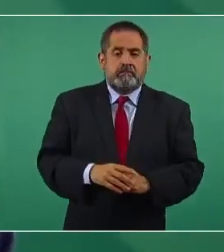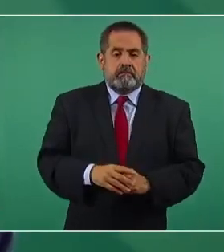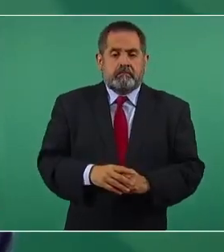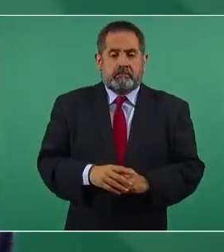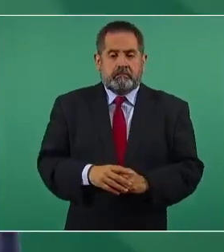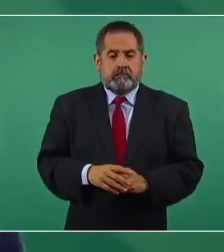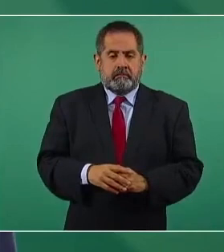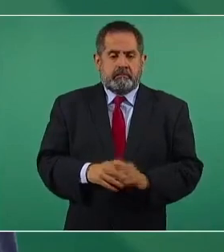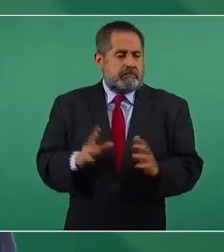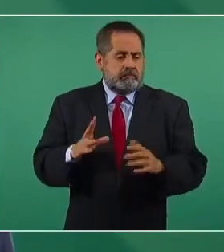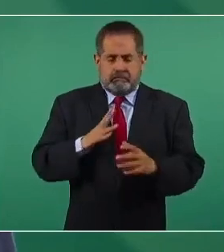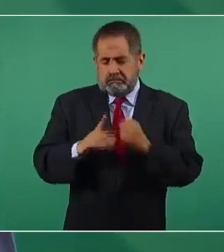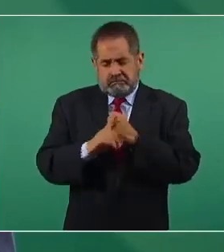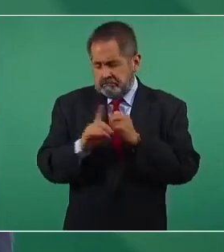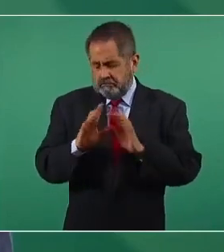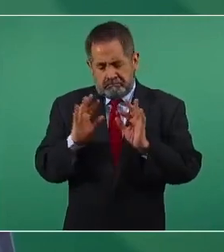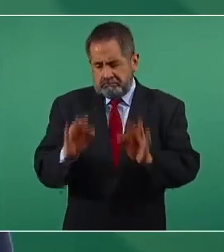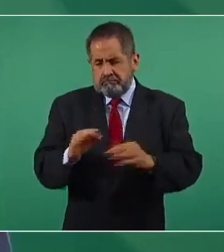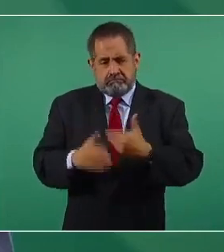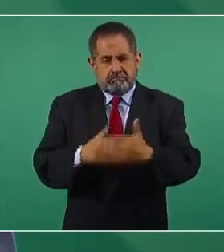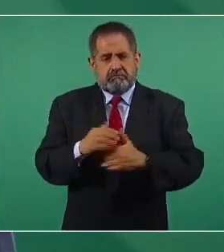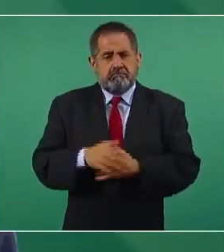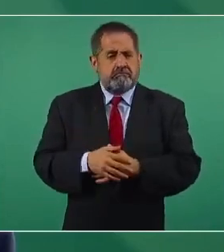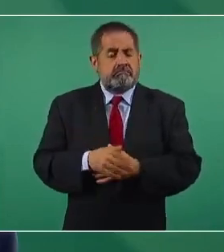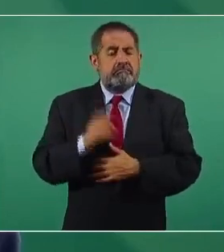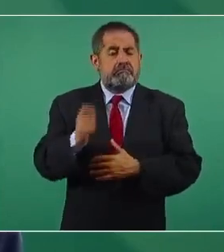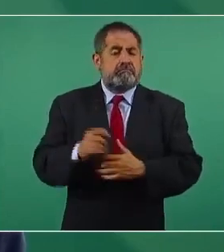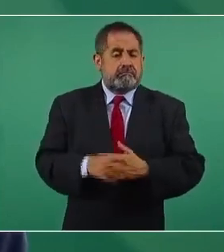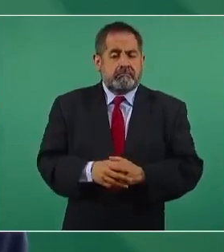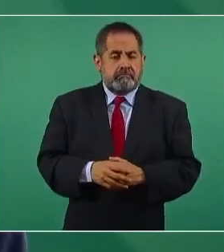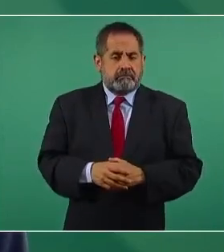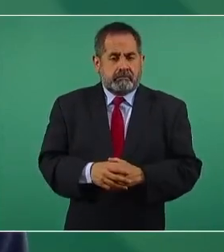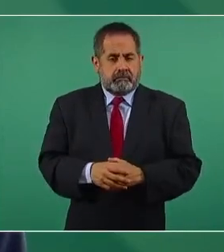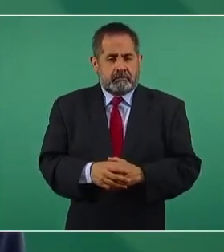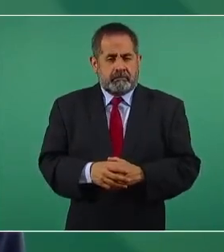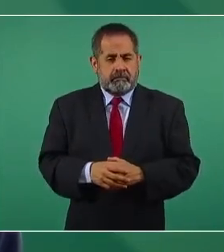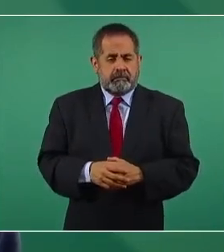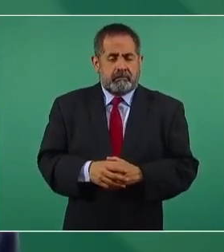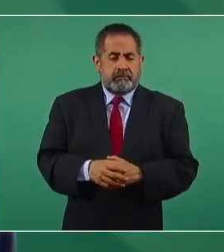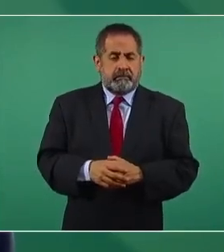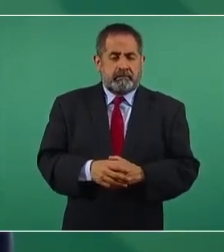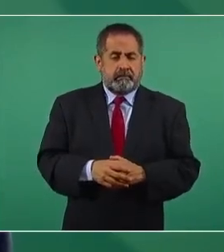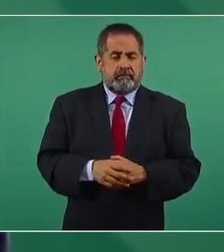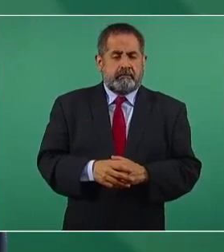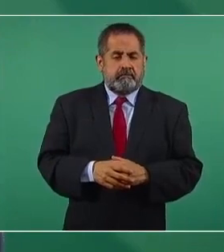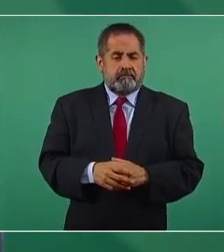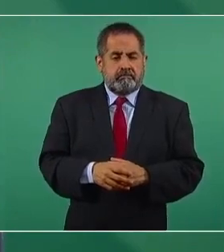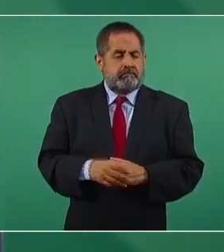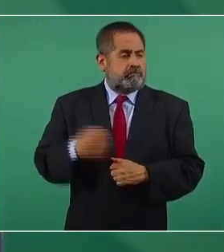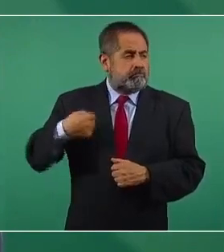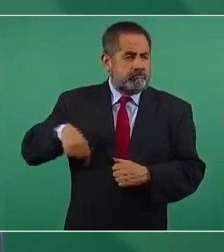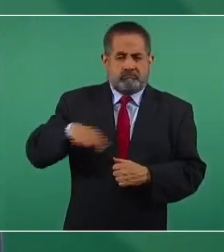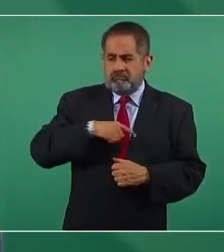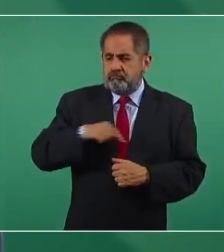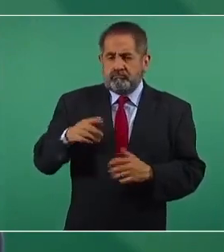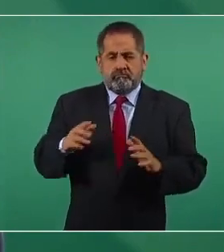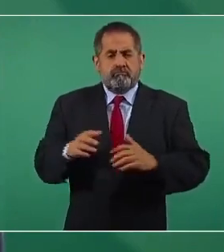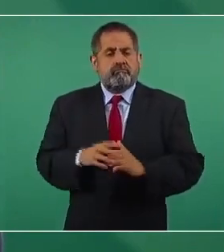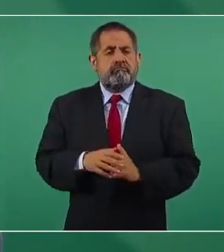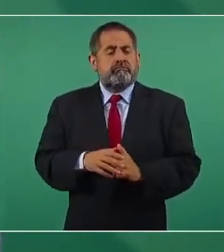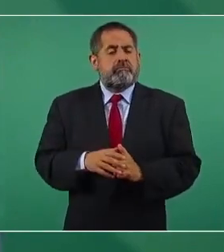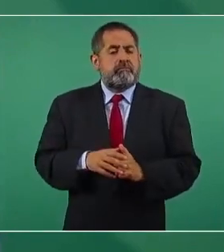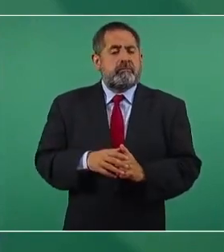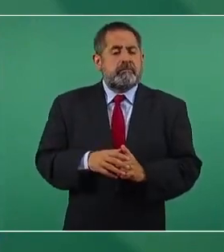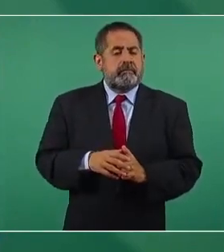No hay ningún problema, porque nosotros no